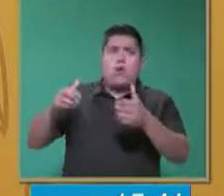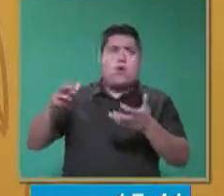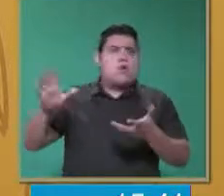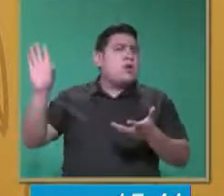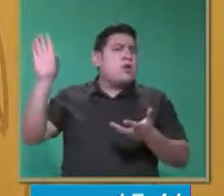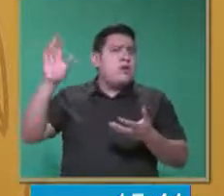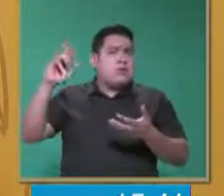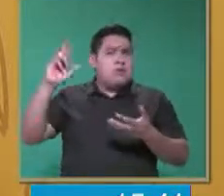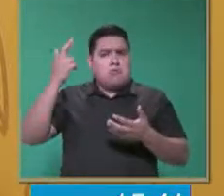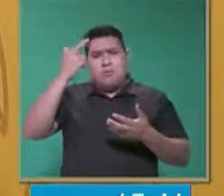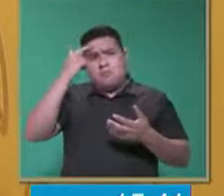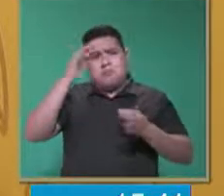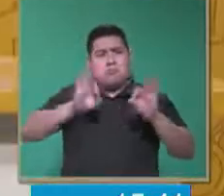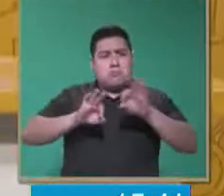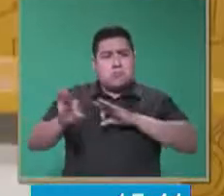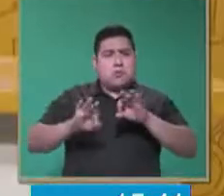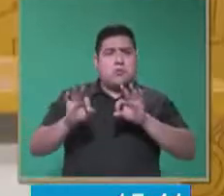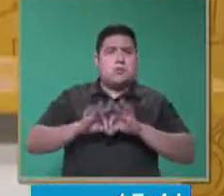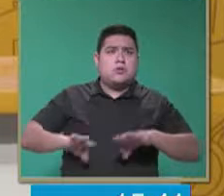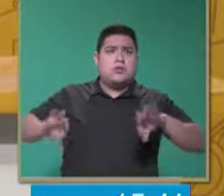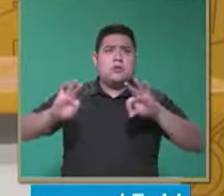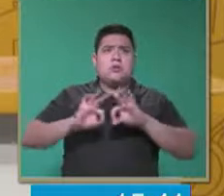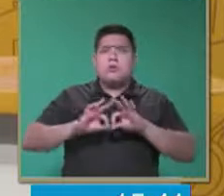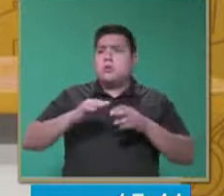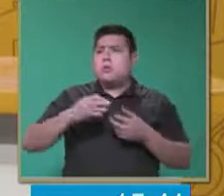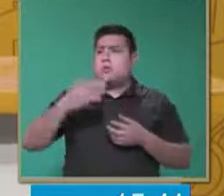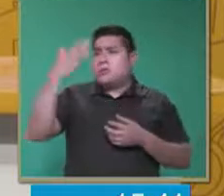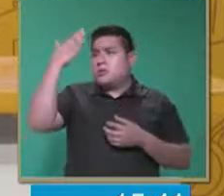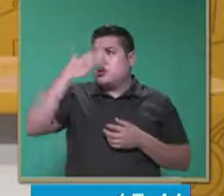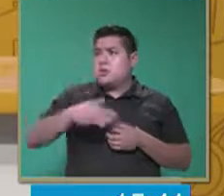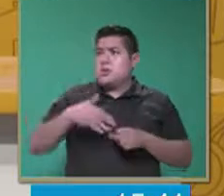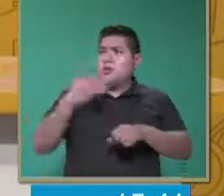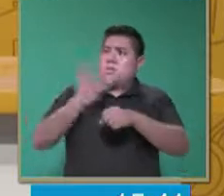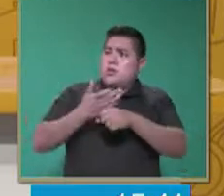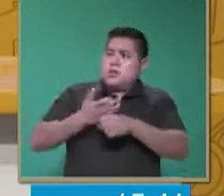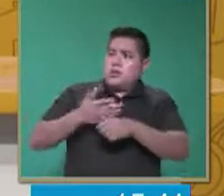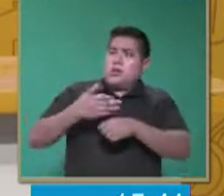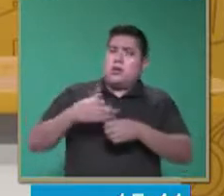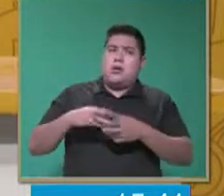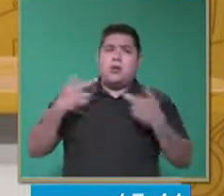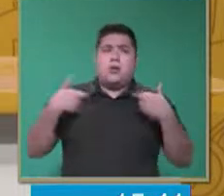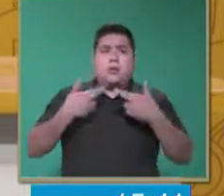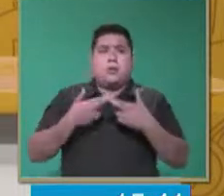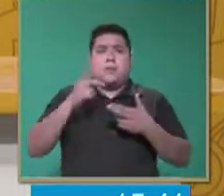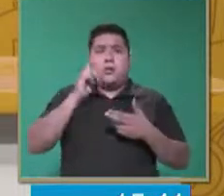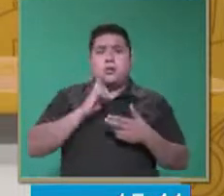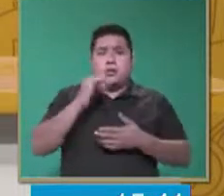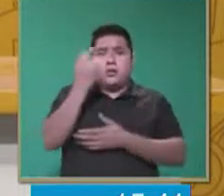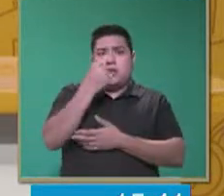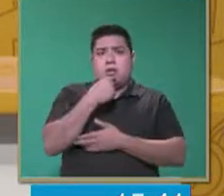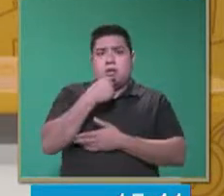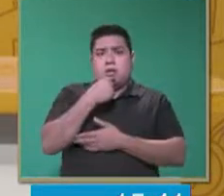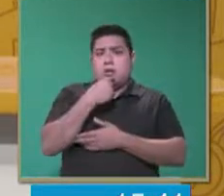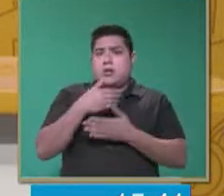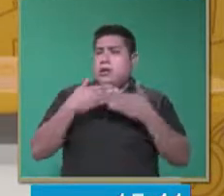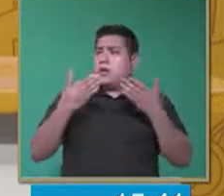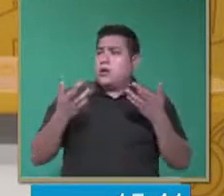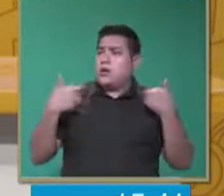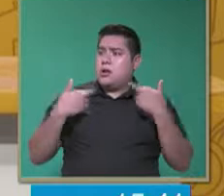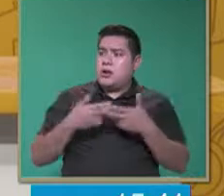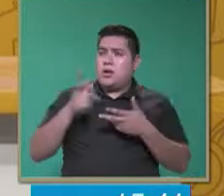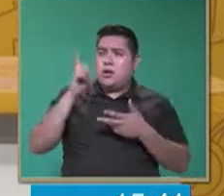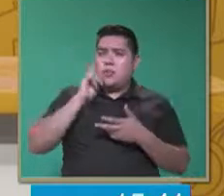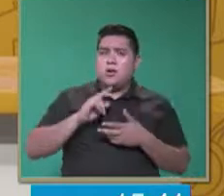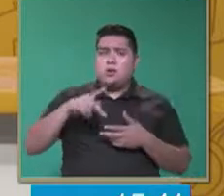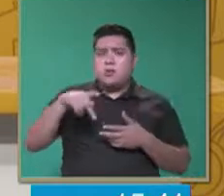Asimismo, maestra, es importante saber, ahorita que trabajó con nosotros la maestra de preescolar y ahora la maestra Carla